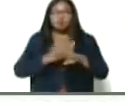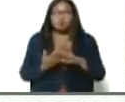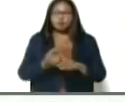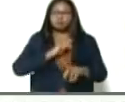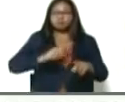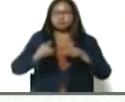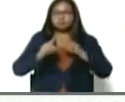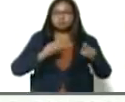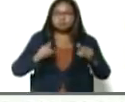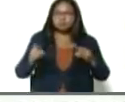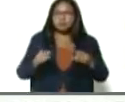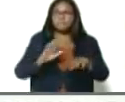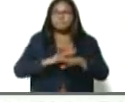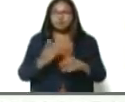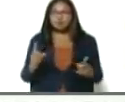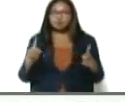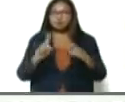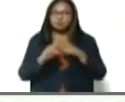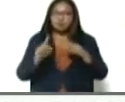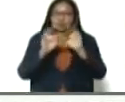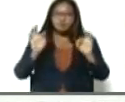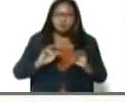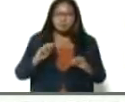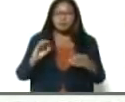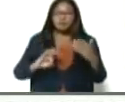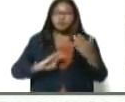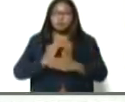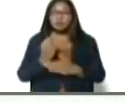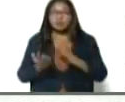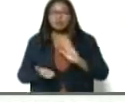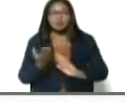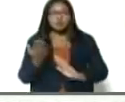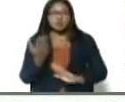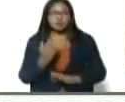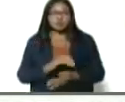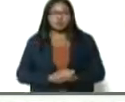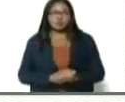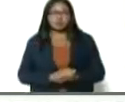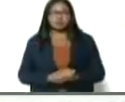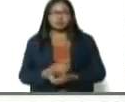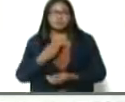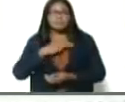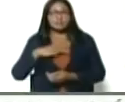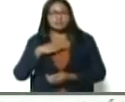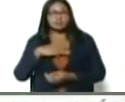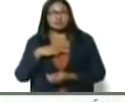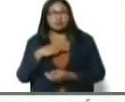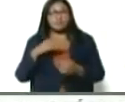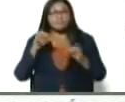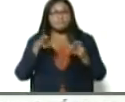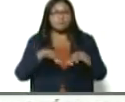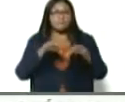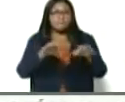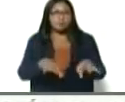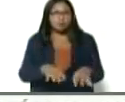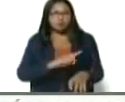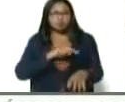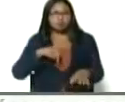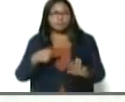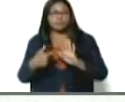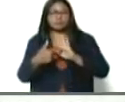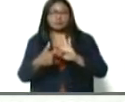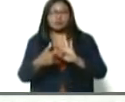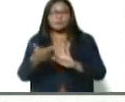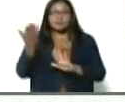Vértice, bueno, porque cruza una de las partes fundamentales de la gran misión agrovenezuela. Así que, a presentar